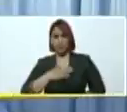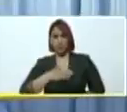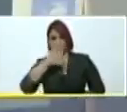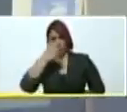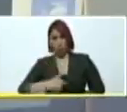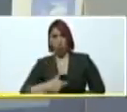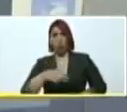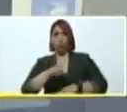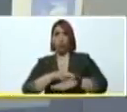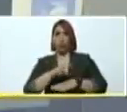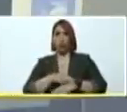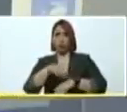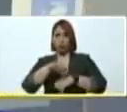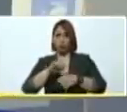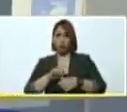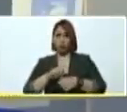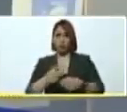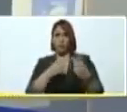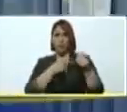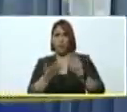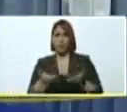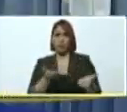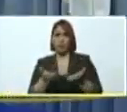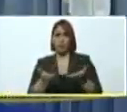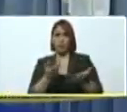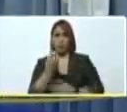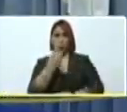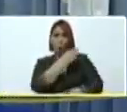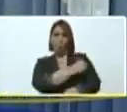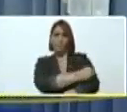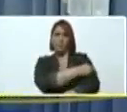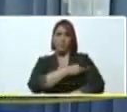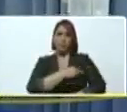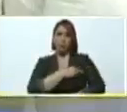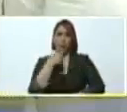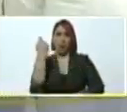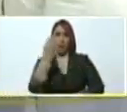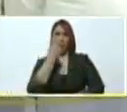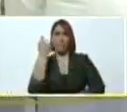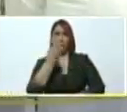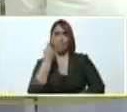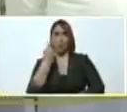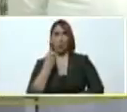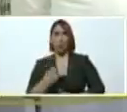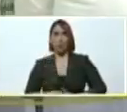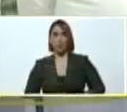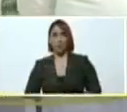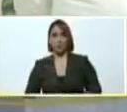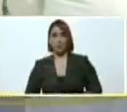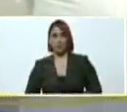Belisario, cirujano, jefe de servicio de un hospital en Apure, San Fernando de Apure, Pablo Acosta Ortiz.